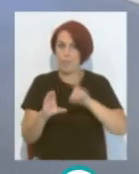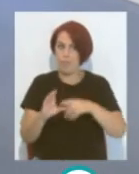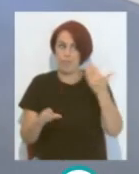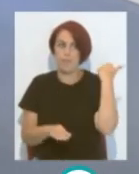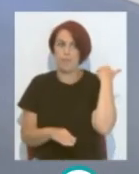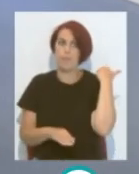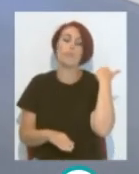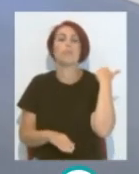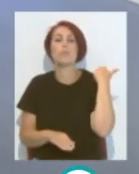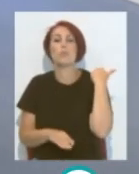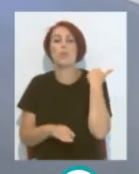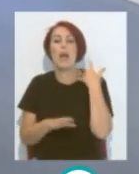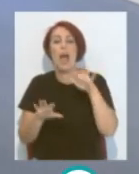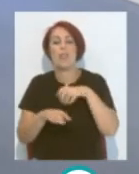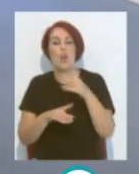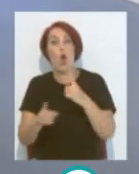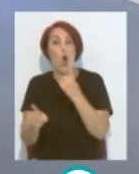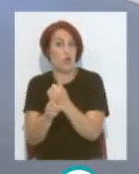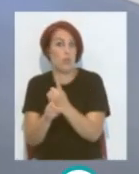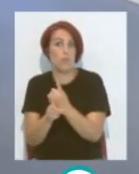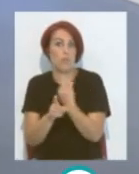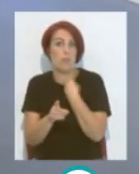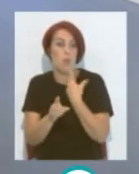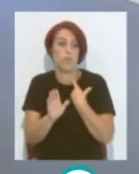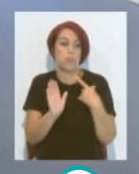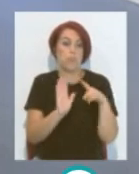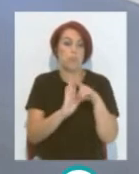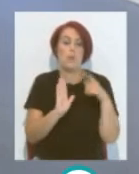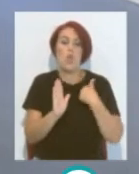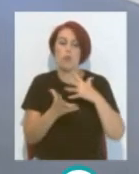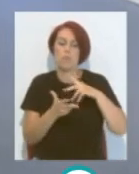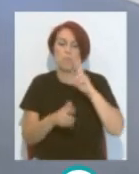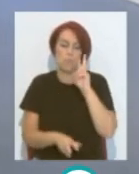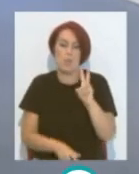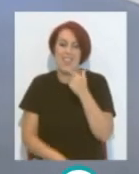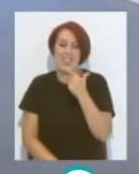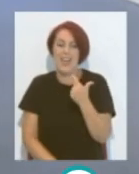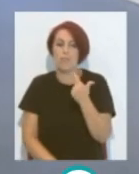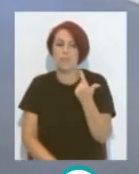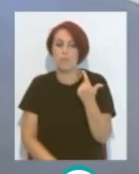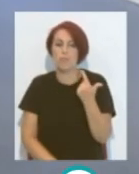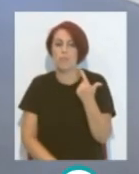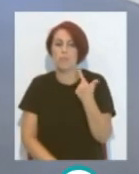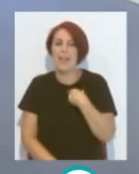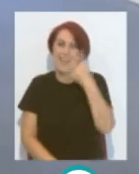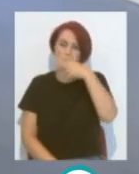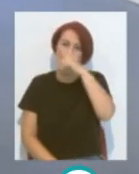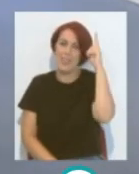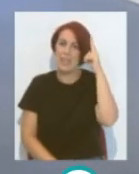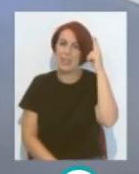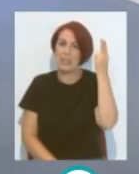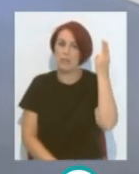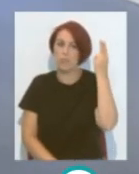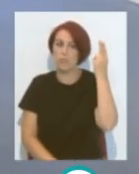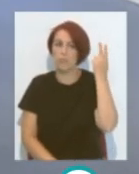Frente Al Cadiz Club de Fútbol Pero hoy Leí una noticia Que decía Que el Atlético de Madrid No tendría